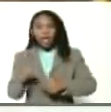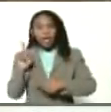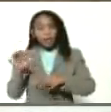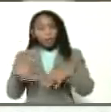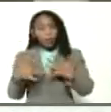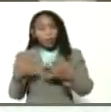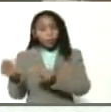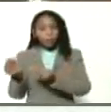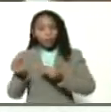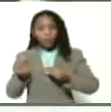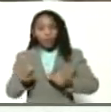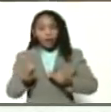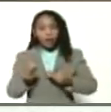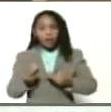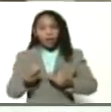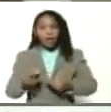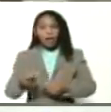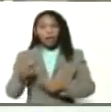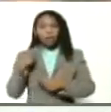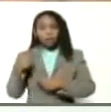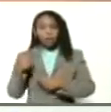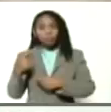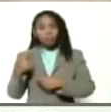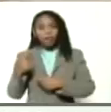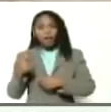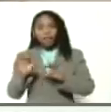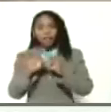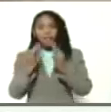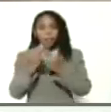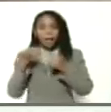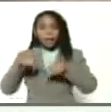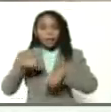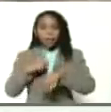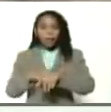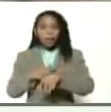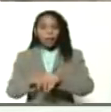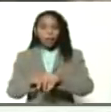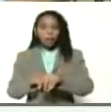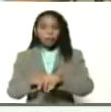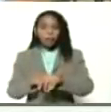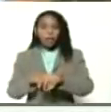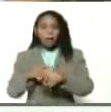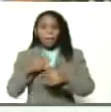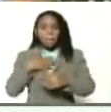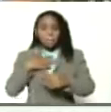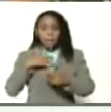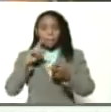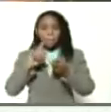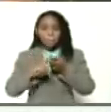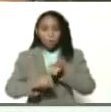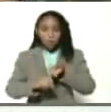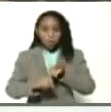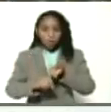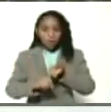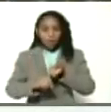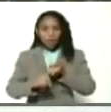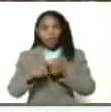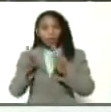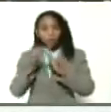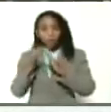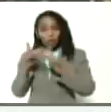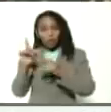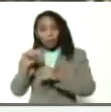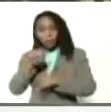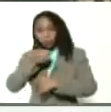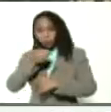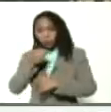los que nos dan el sustento familiar en este momento le paso a mi esposa Carmen Deisy Castro quien